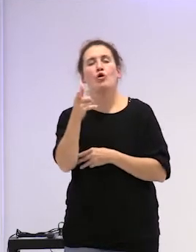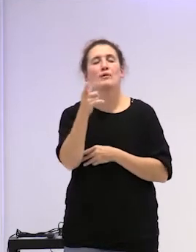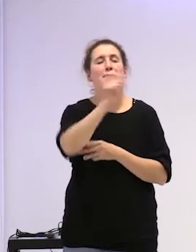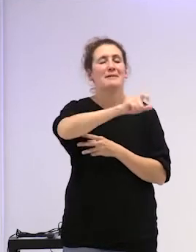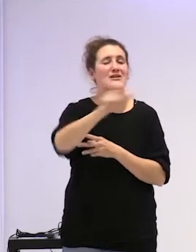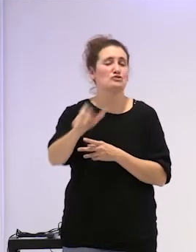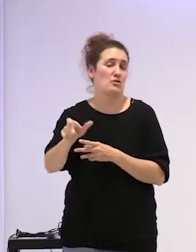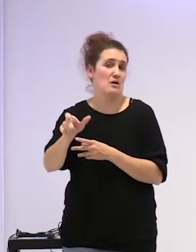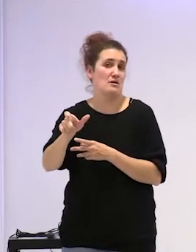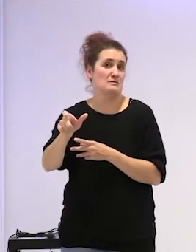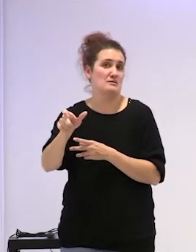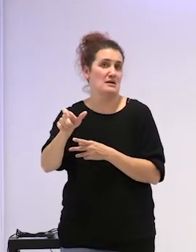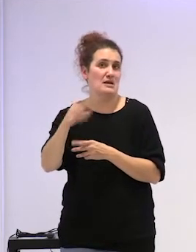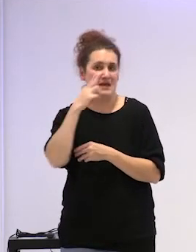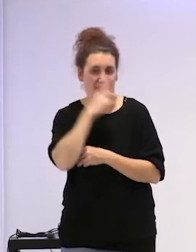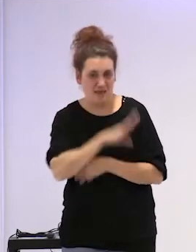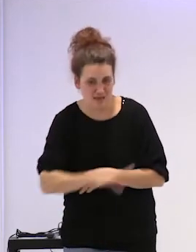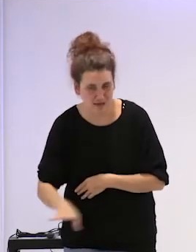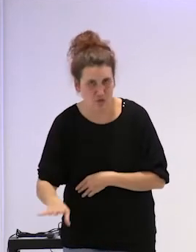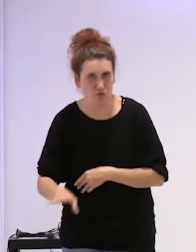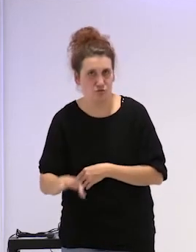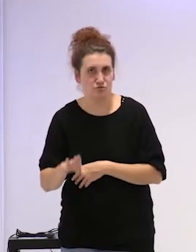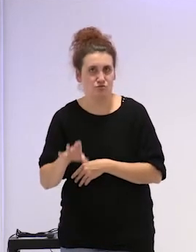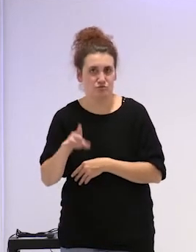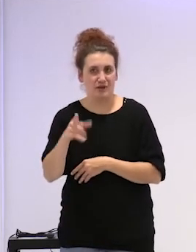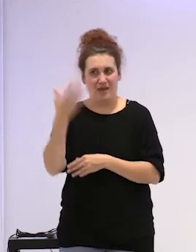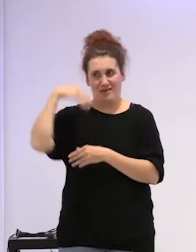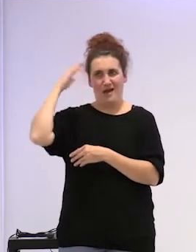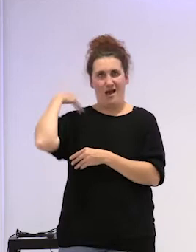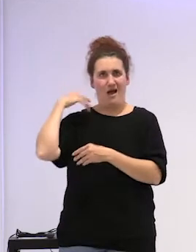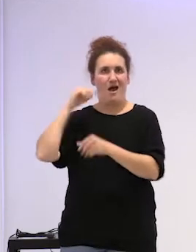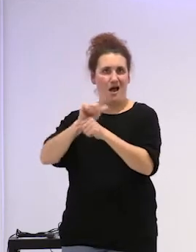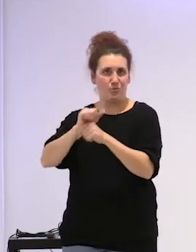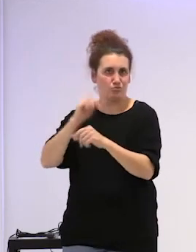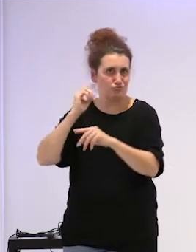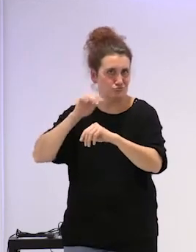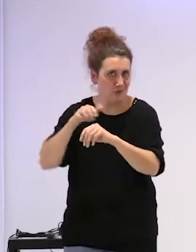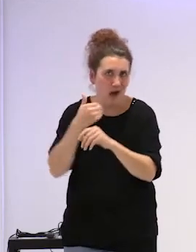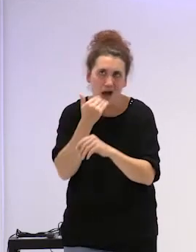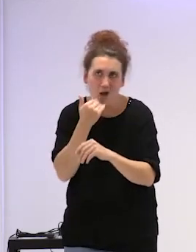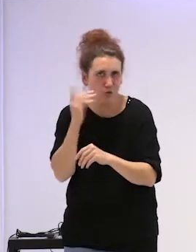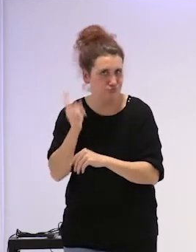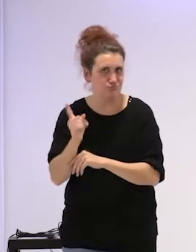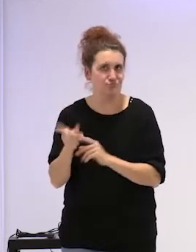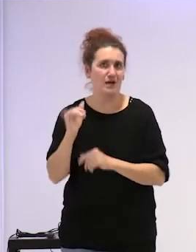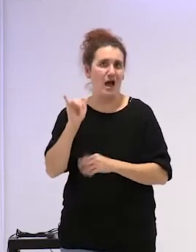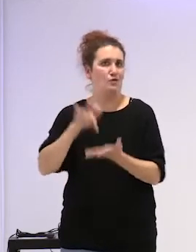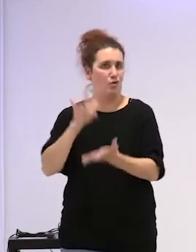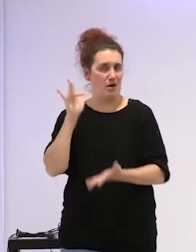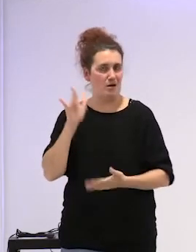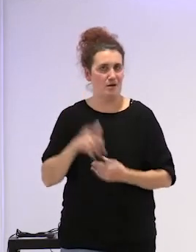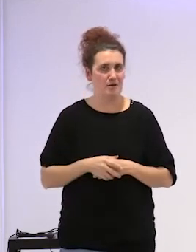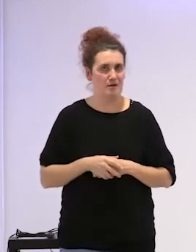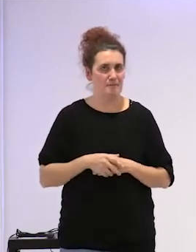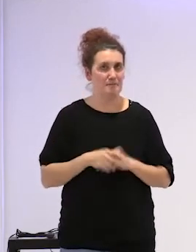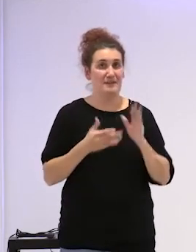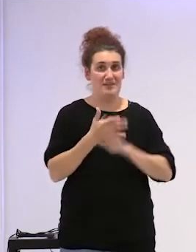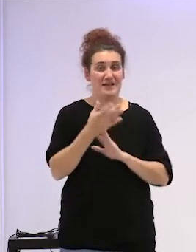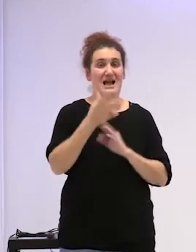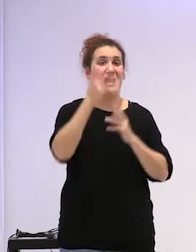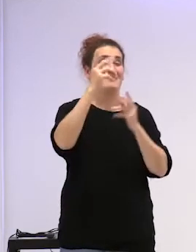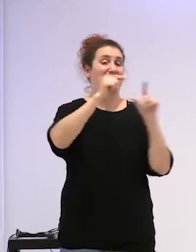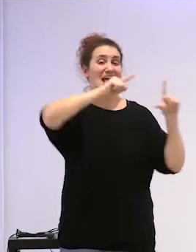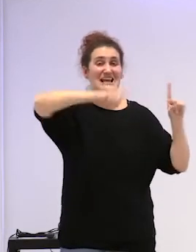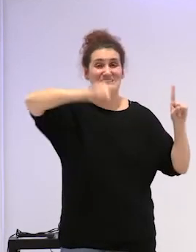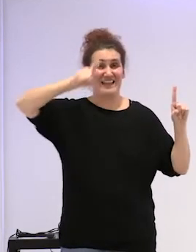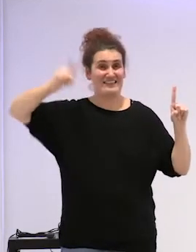que menores de edad que han sido o son agredidas sexualmente ¿no? y esto es a nivel de estadísticas bueno